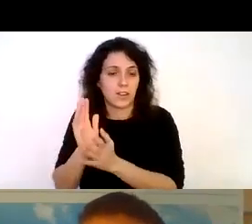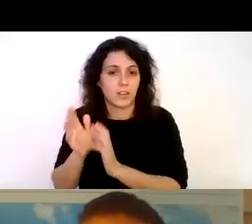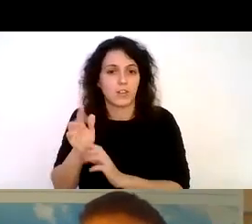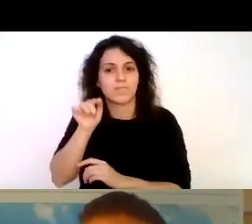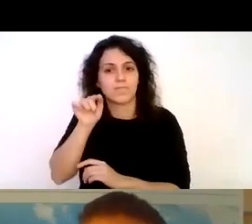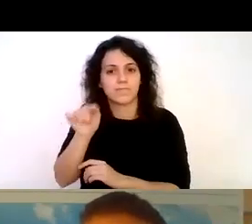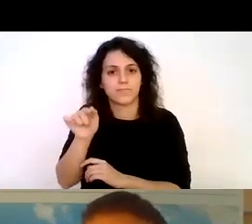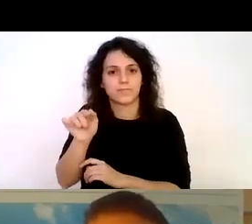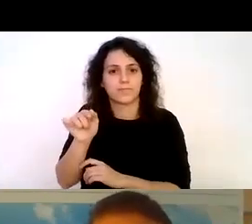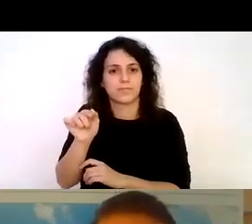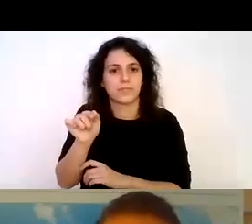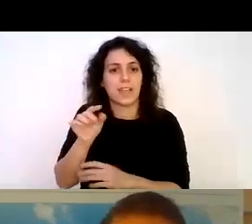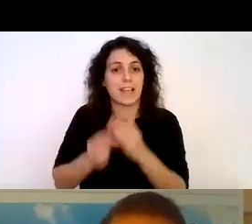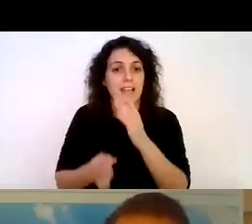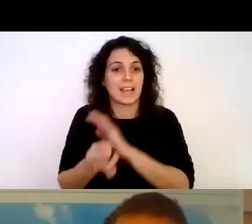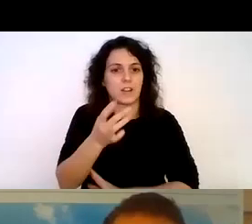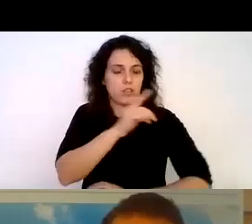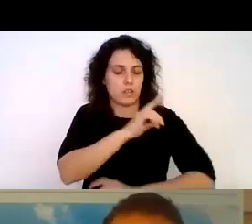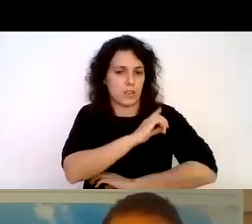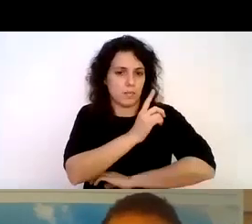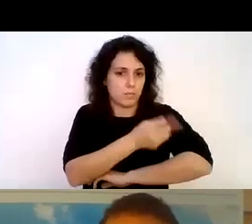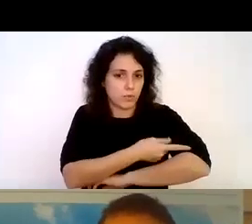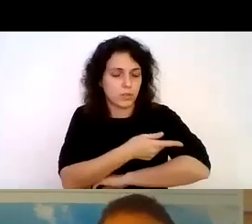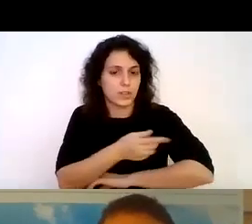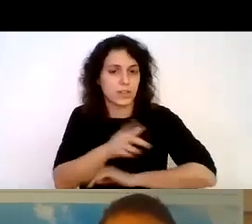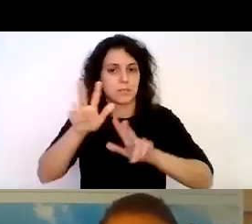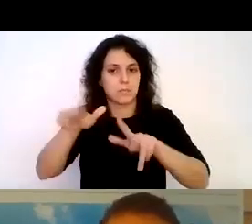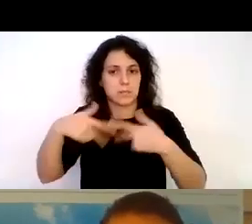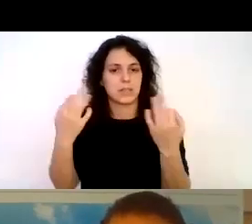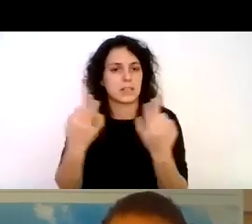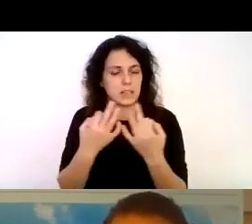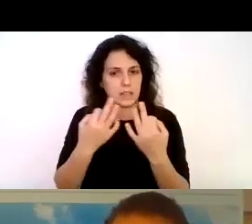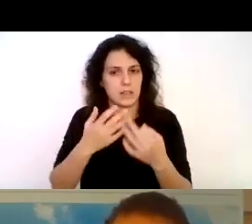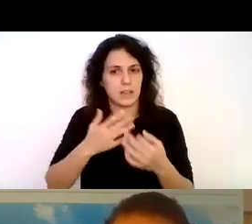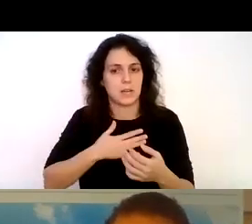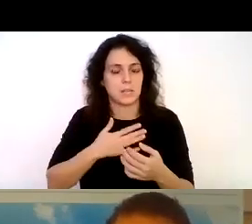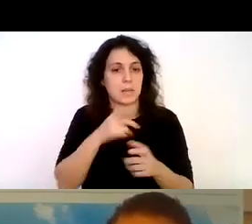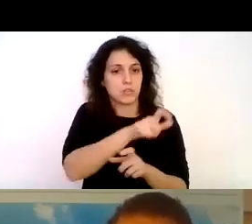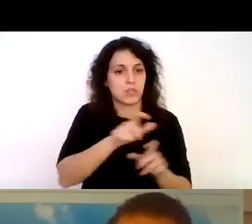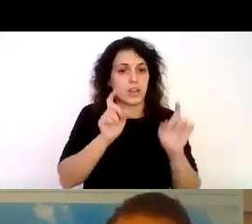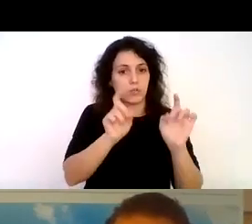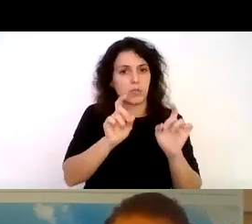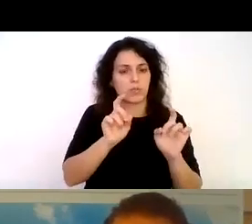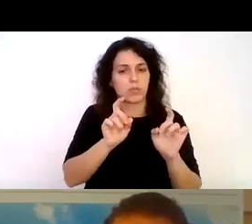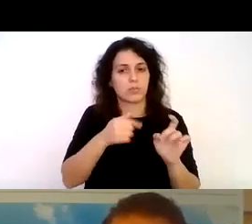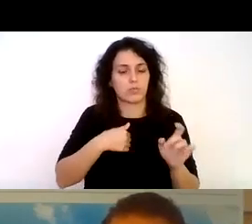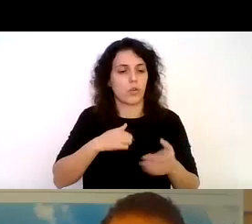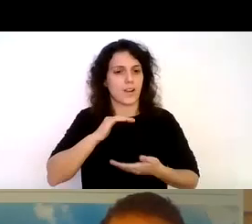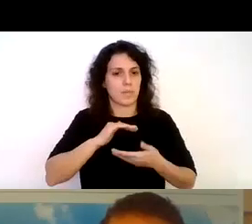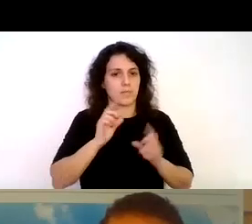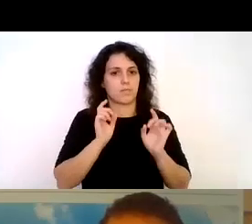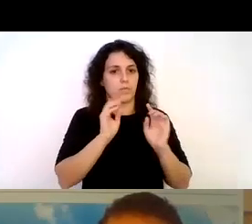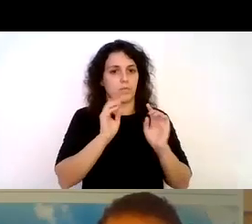recreación y deportes me permiten llevar instructores que estaba capacitando en el ámbito de la